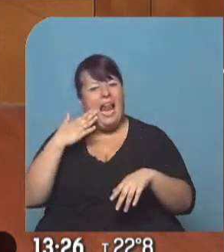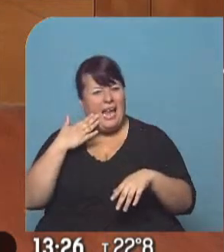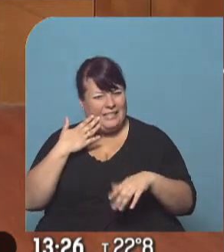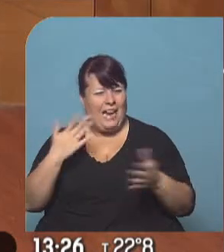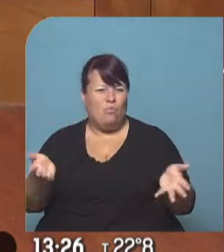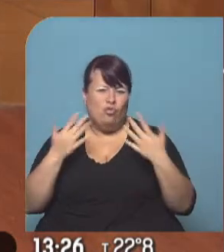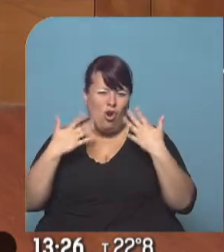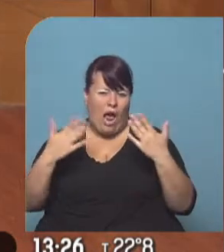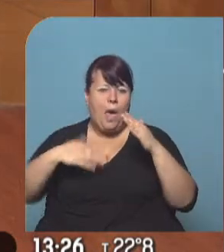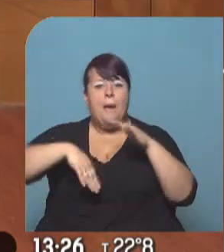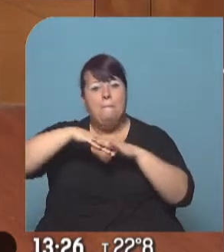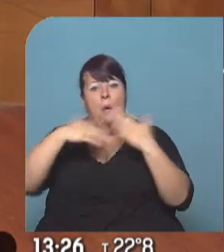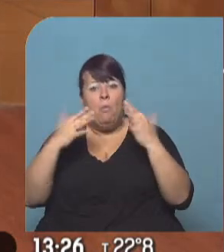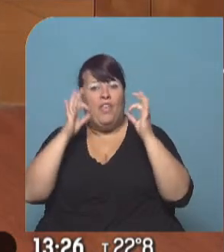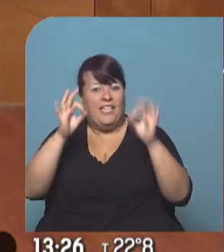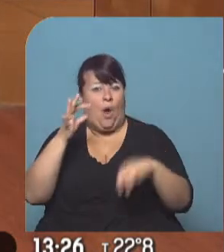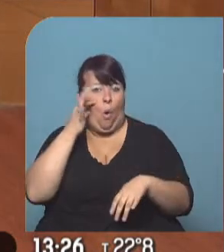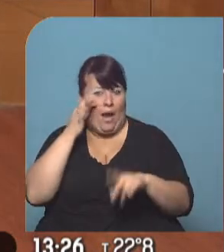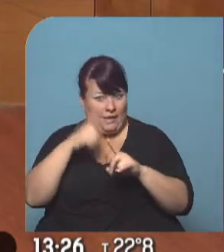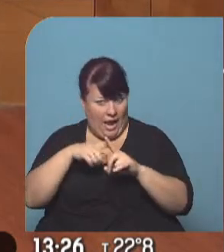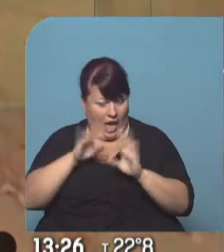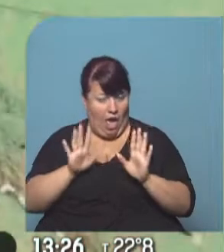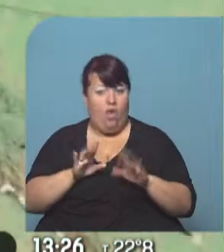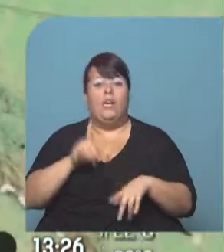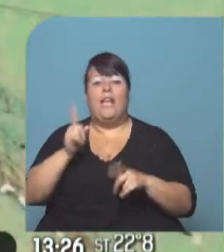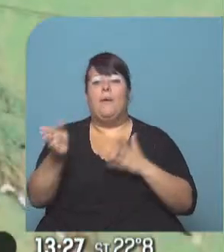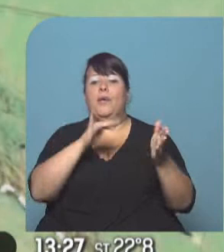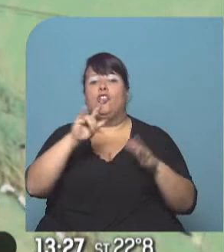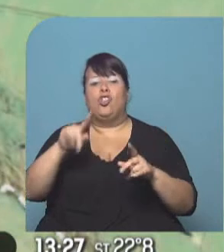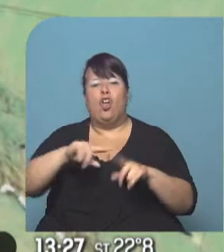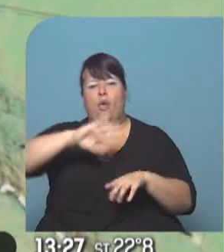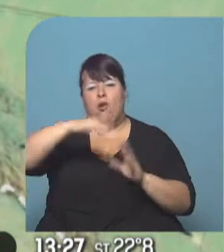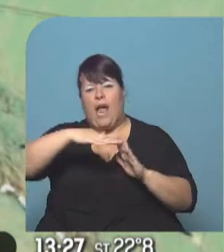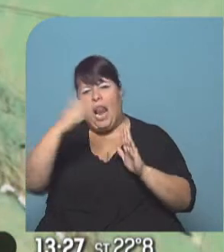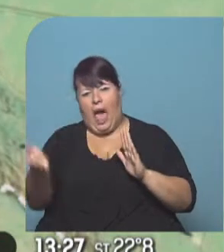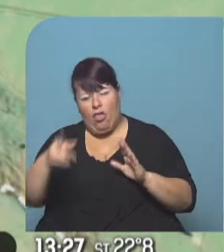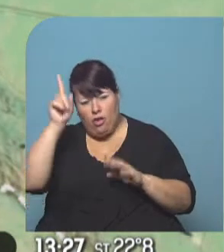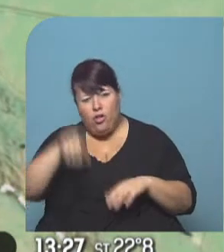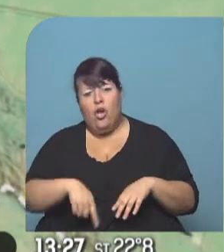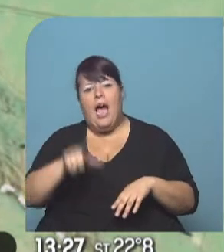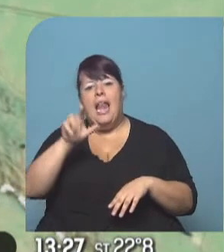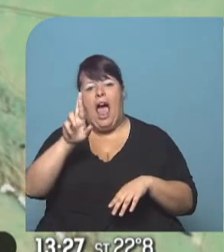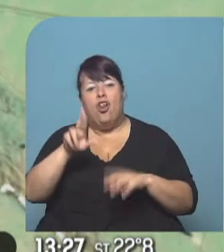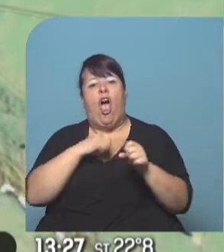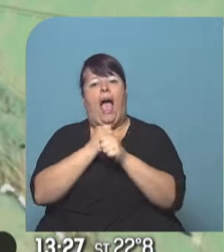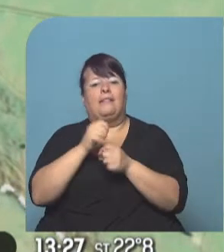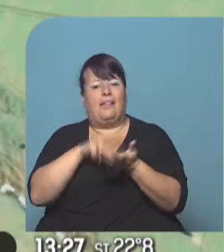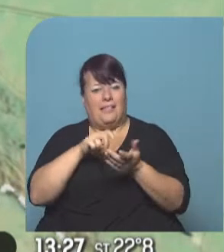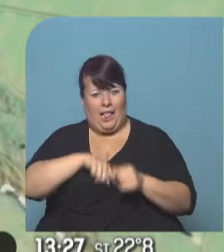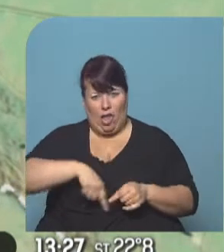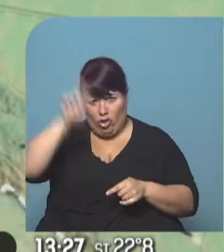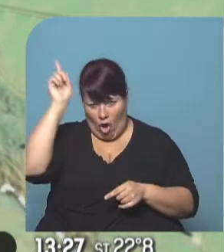muy calurosa, con máximas que pueden alcanzar los 40 grados. Además, viento sonda a lo largo de toda la precordillera, desde La Rioja hasta Salta.